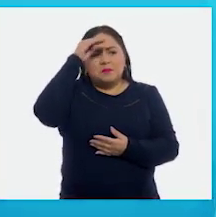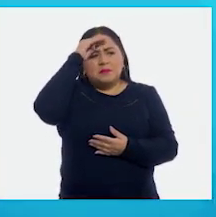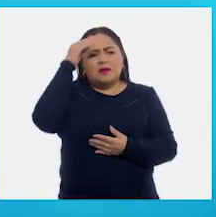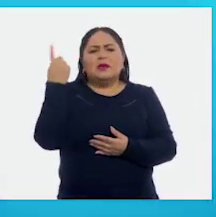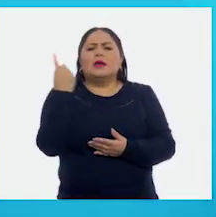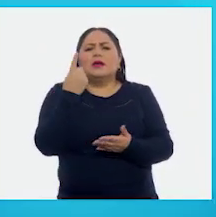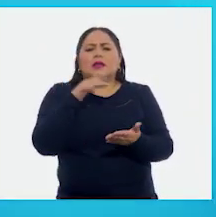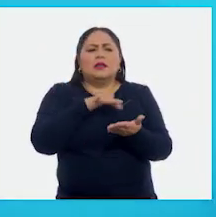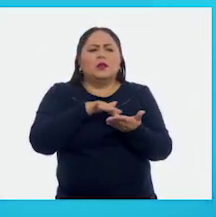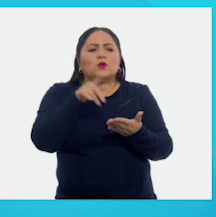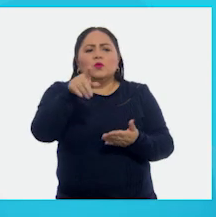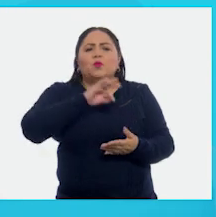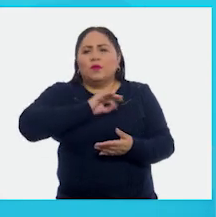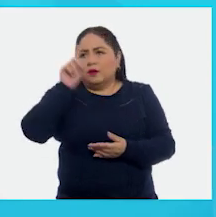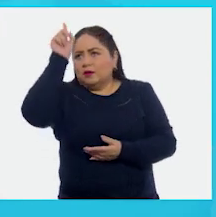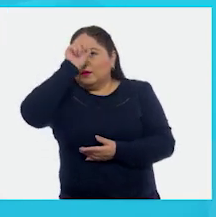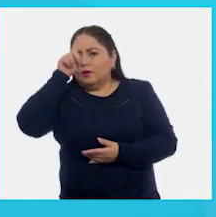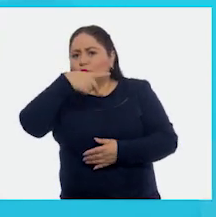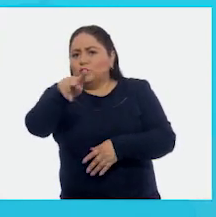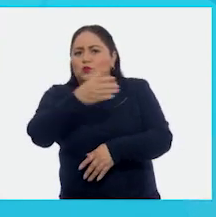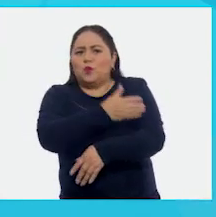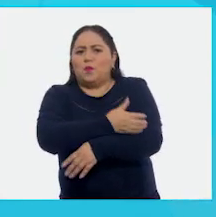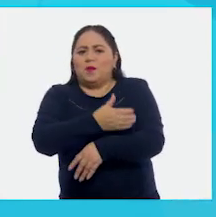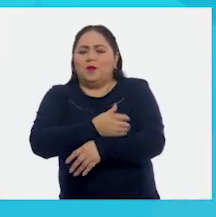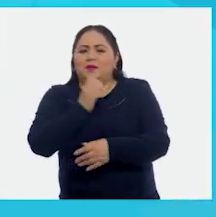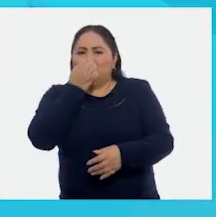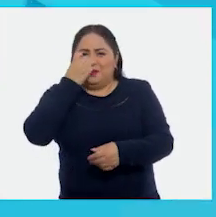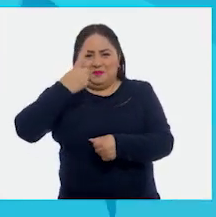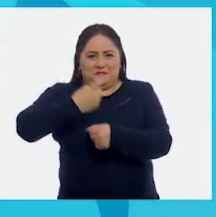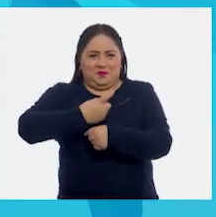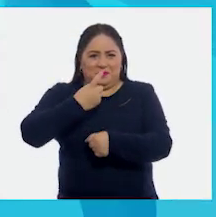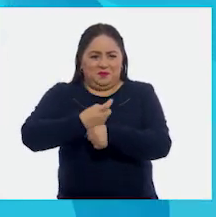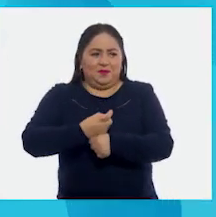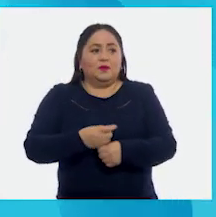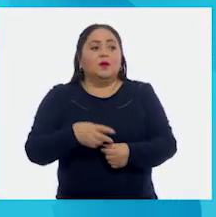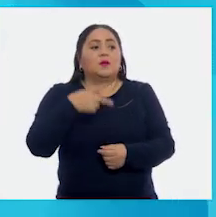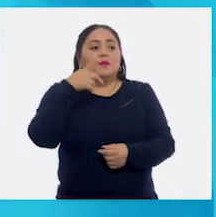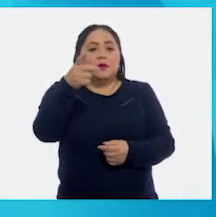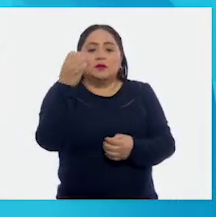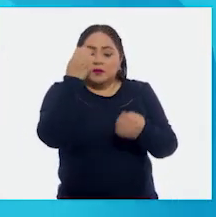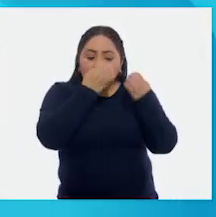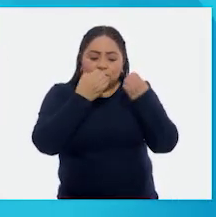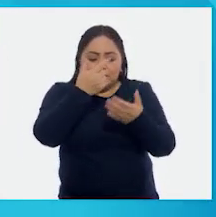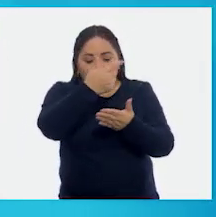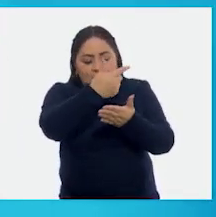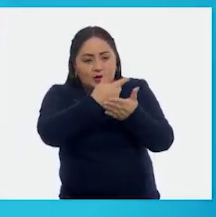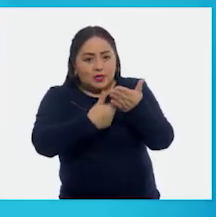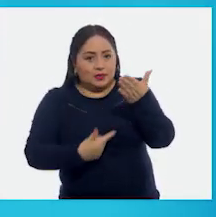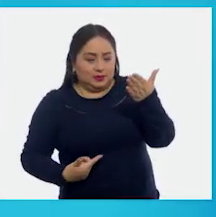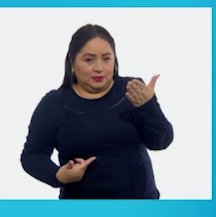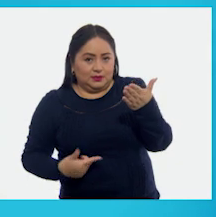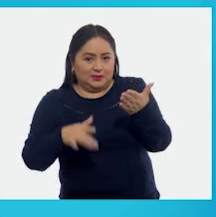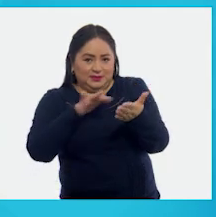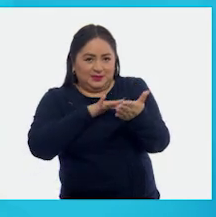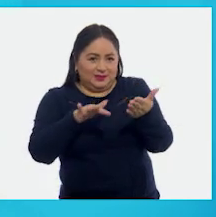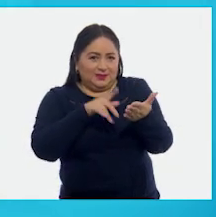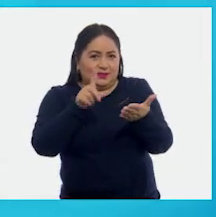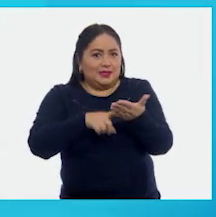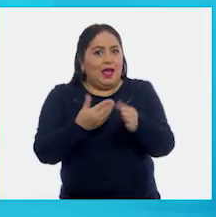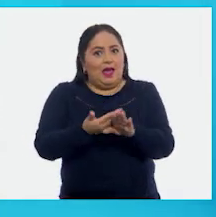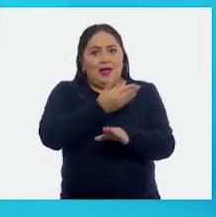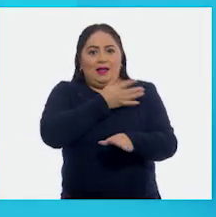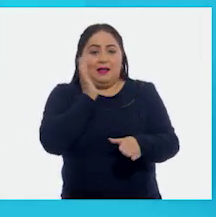texto podrías recomendar a tus compañeros de primer grado. Revisa la lista de textos que han leído.